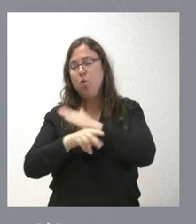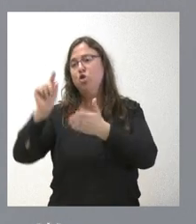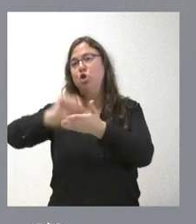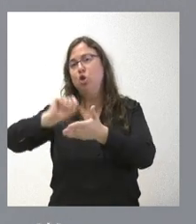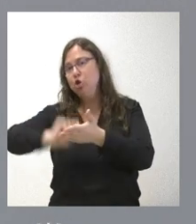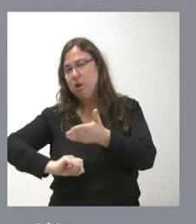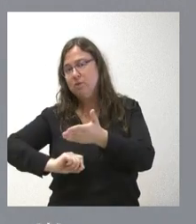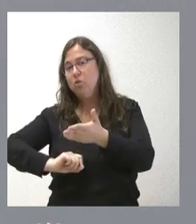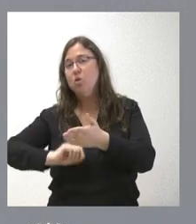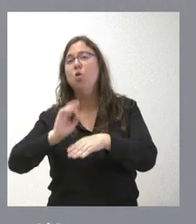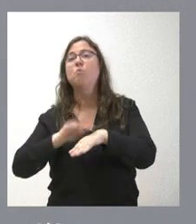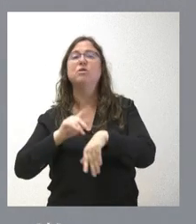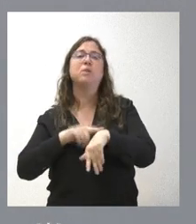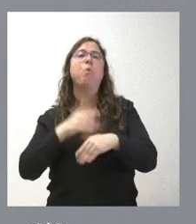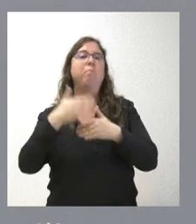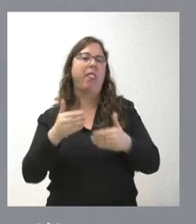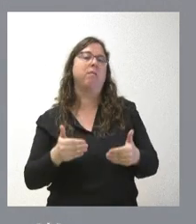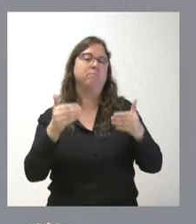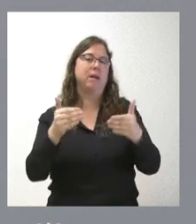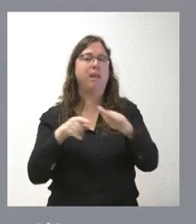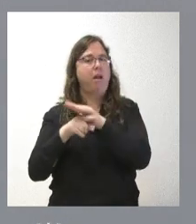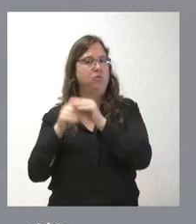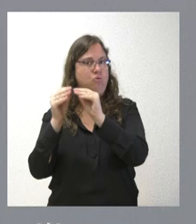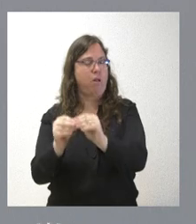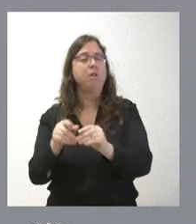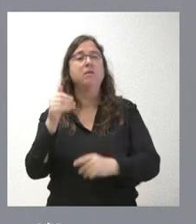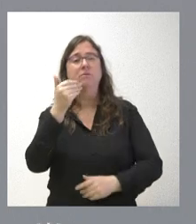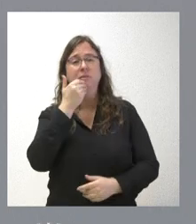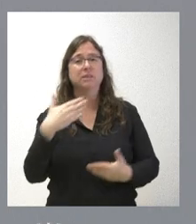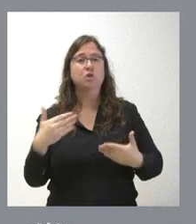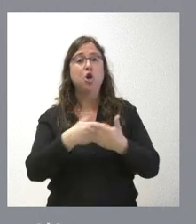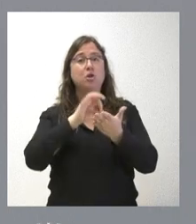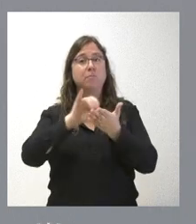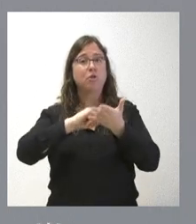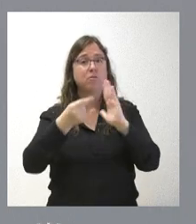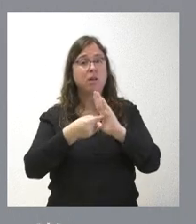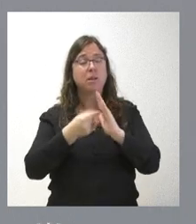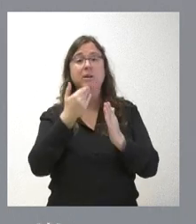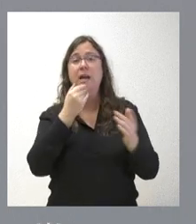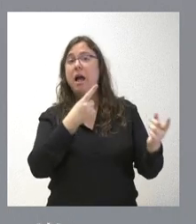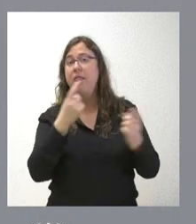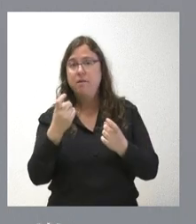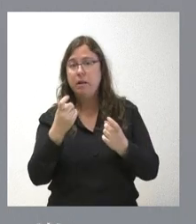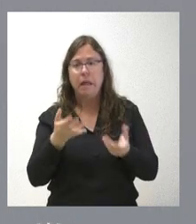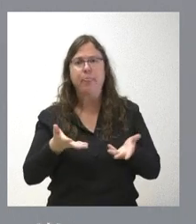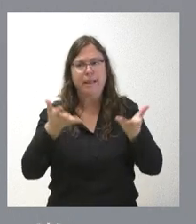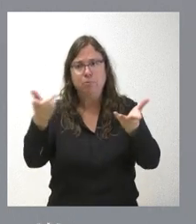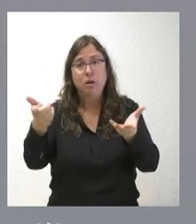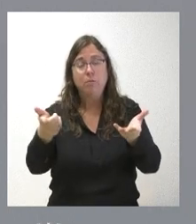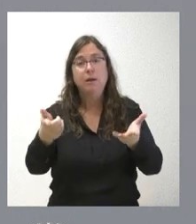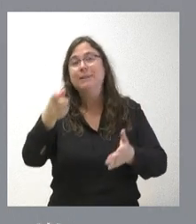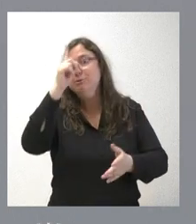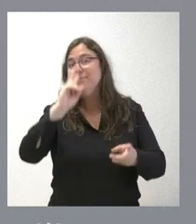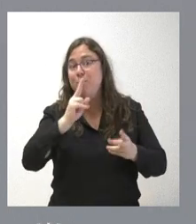personas y por eso se da ese plazo y en la medida en que por parte de los servicios técnicos se demanden de las mismas pues estarán disponibles. No les sé decir